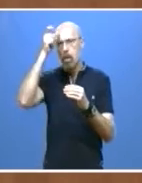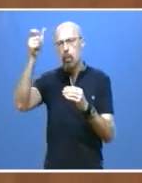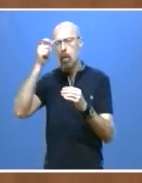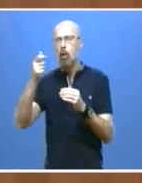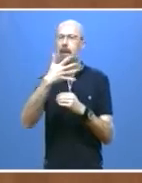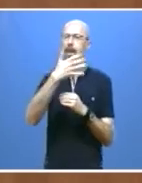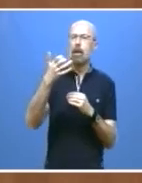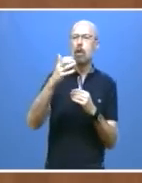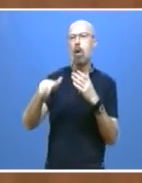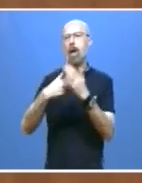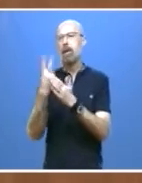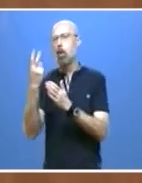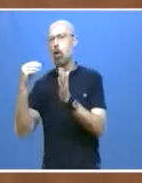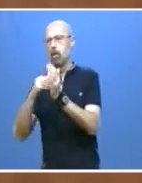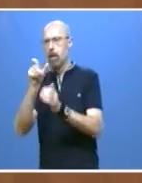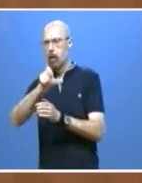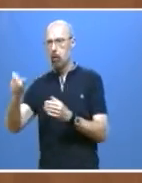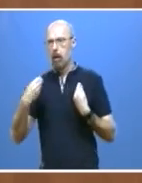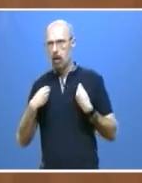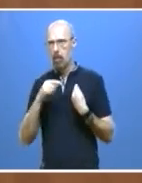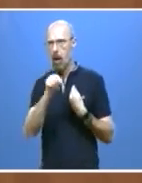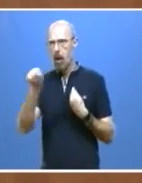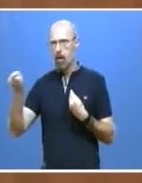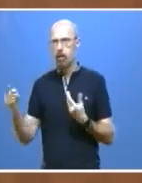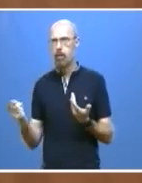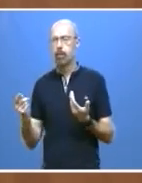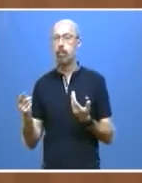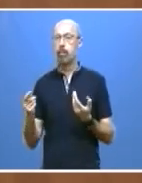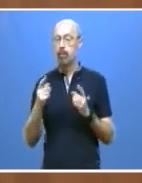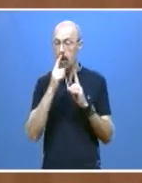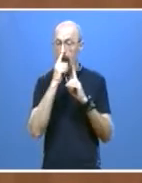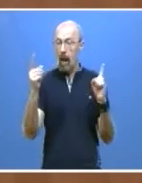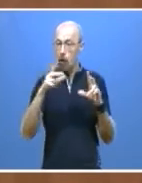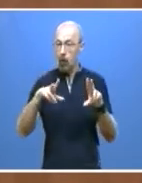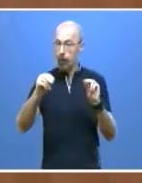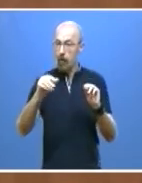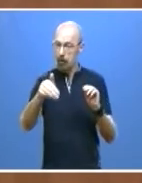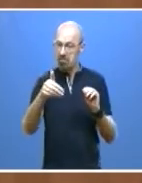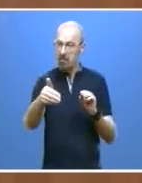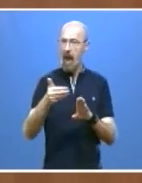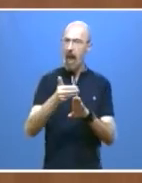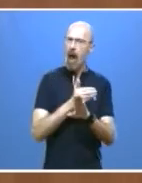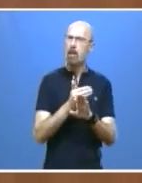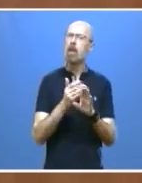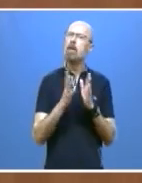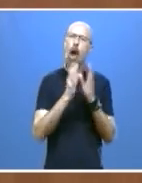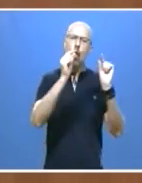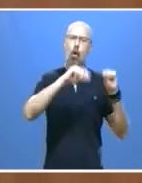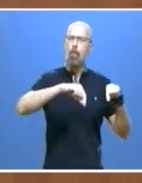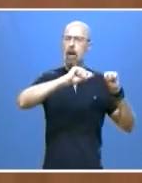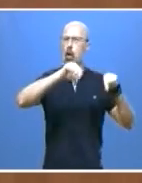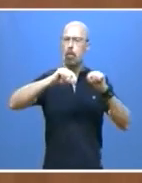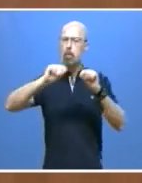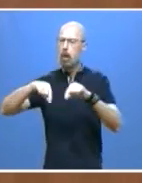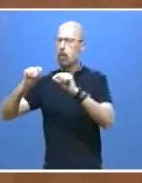habitantes equivalentes. Antes de que acabe el año tendremos firmados los convenios y hecha la planificación